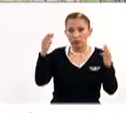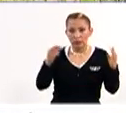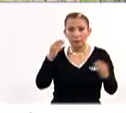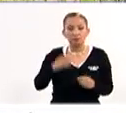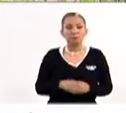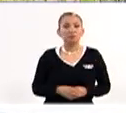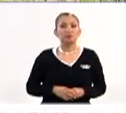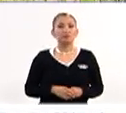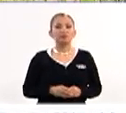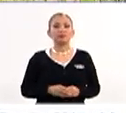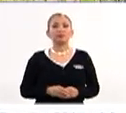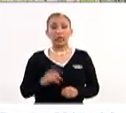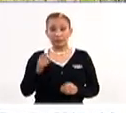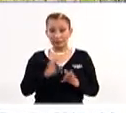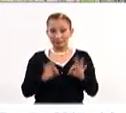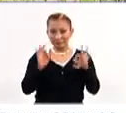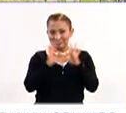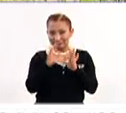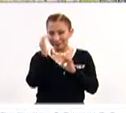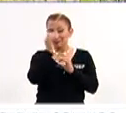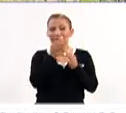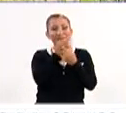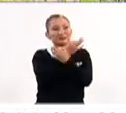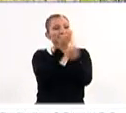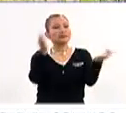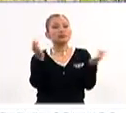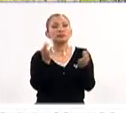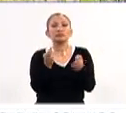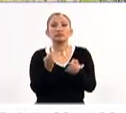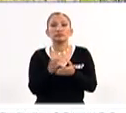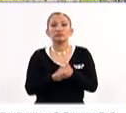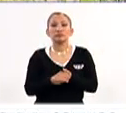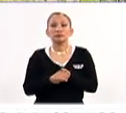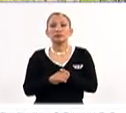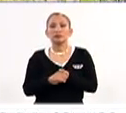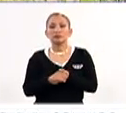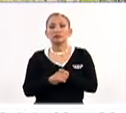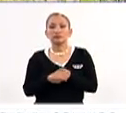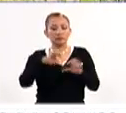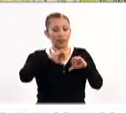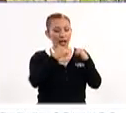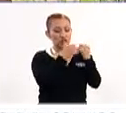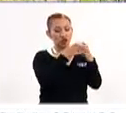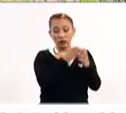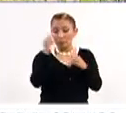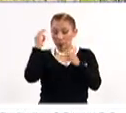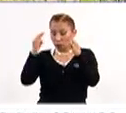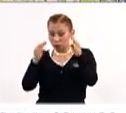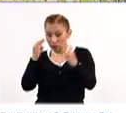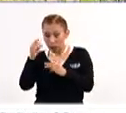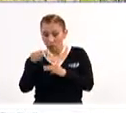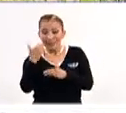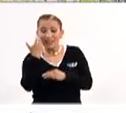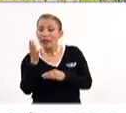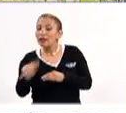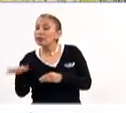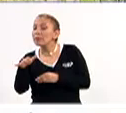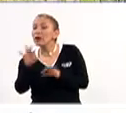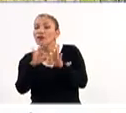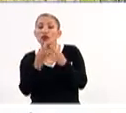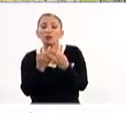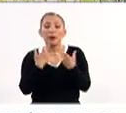es importante que se conozca. Tanto la asociación como el museo busca diferentes tipos de